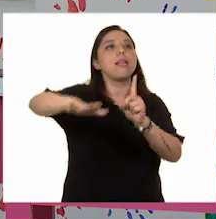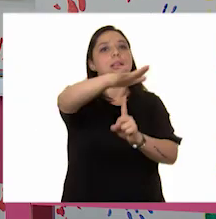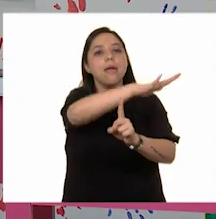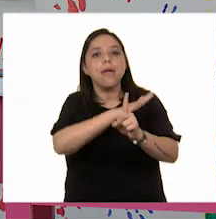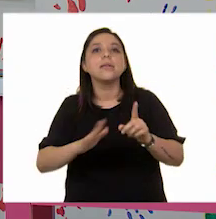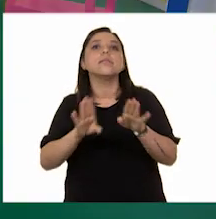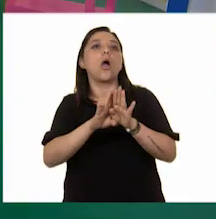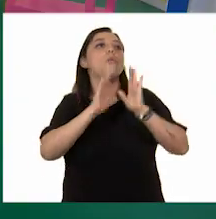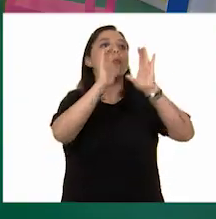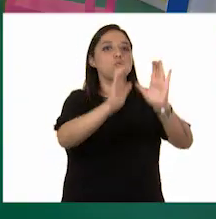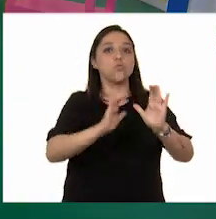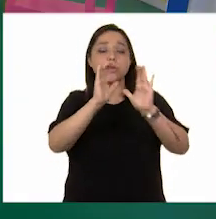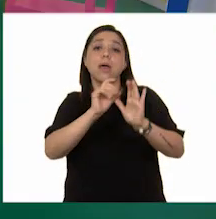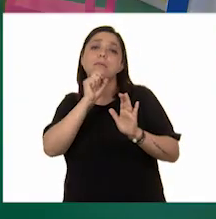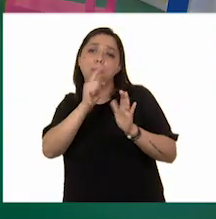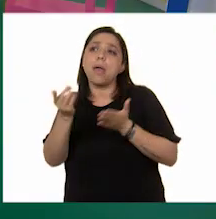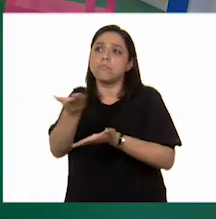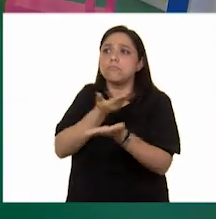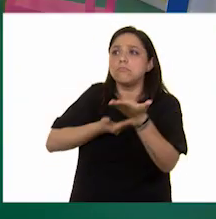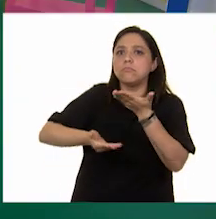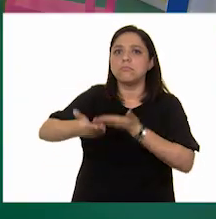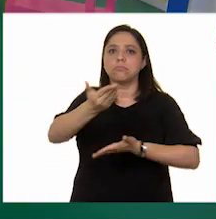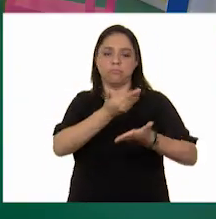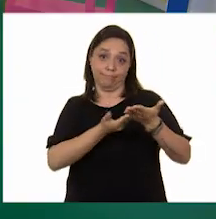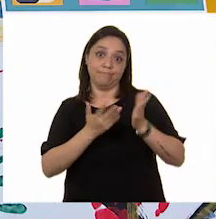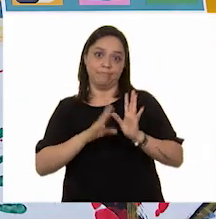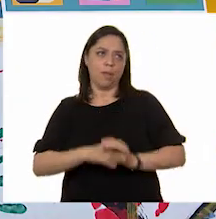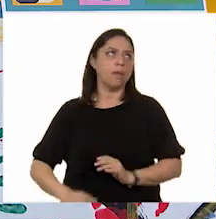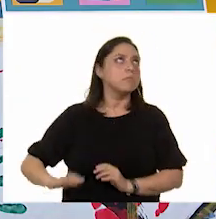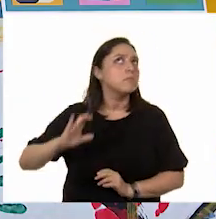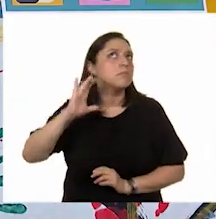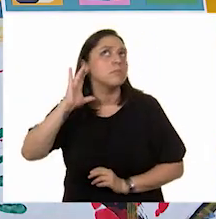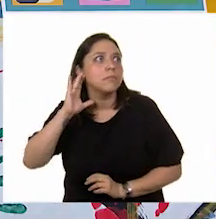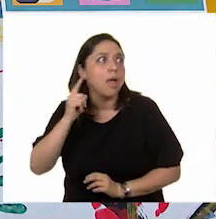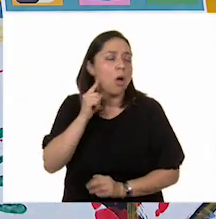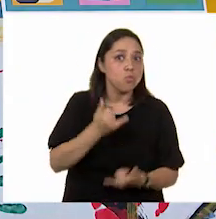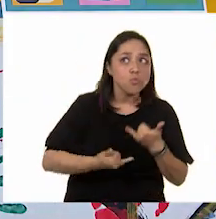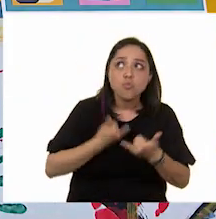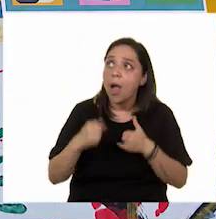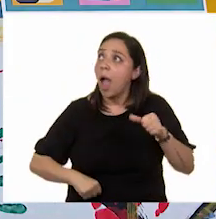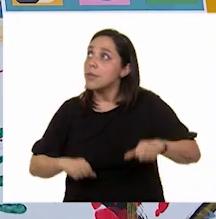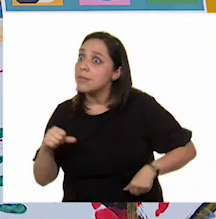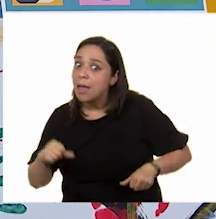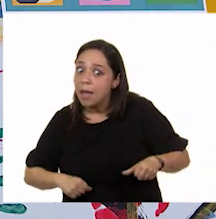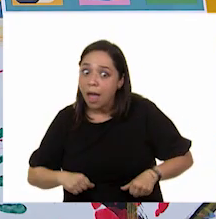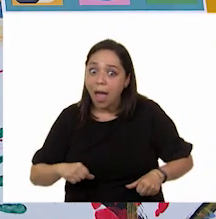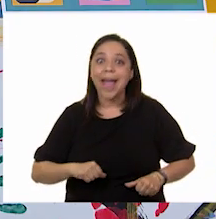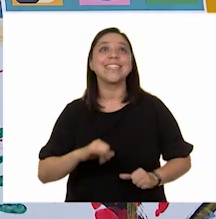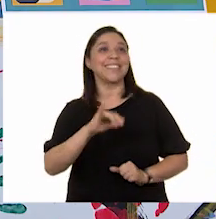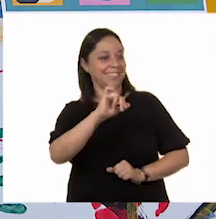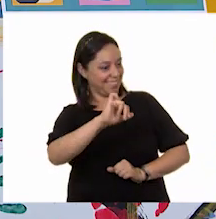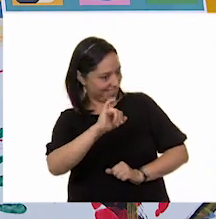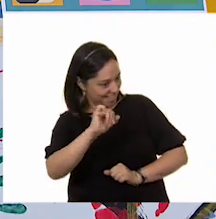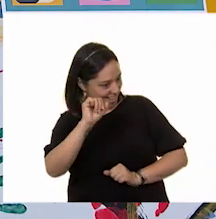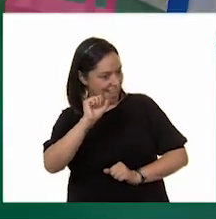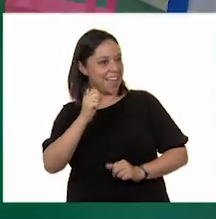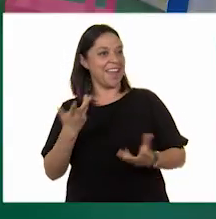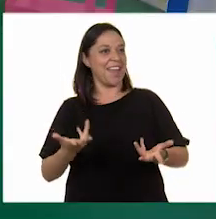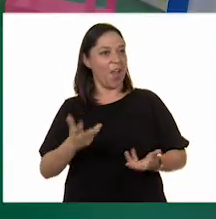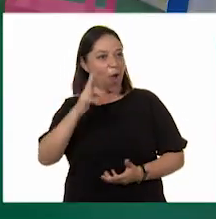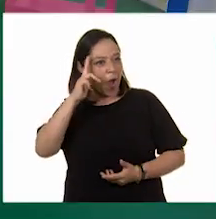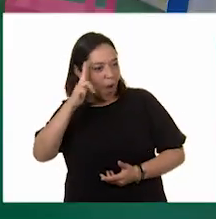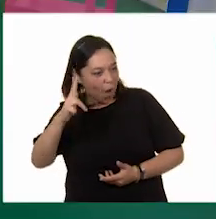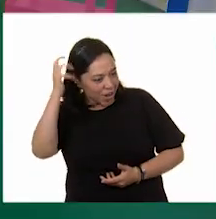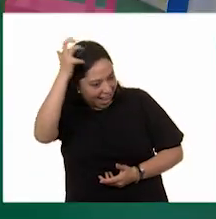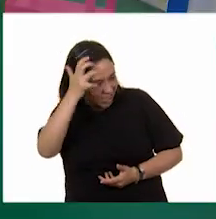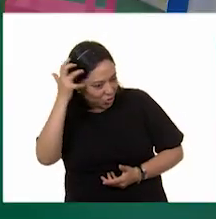convivencia. ¡Escuché juegos y actividades! ¡Qué, Panchito! ¡Panchito! ¡Hola, maestra Nelly! ¡Hola, Panchito! Me saludo